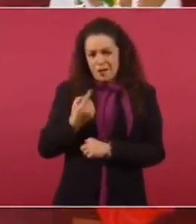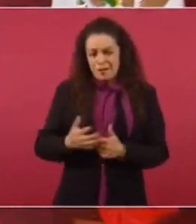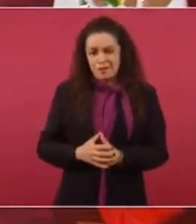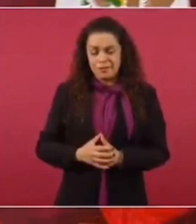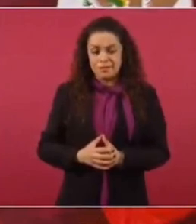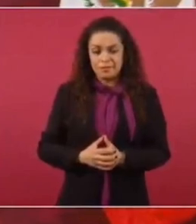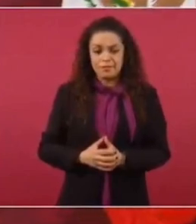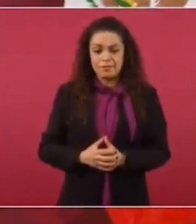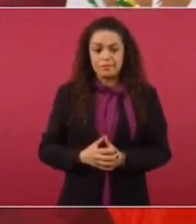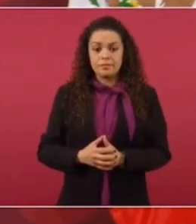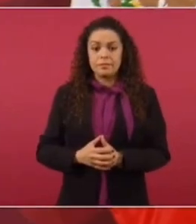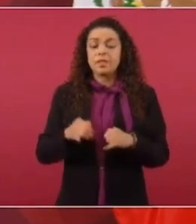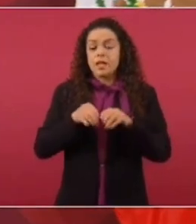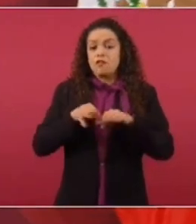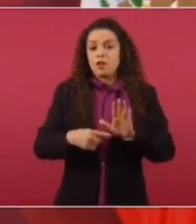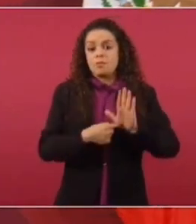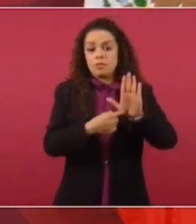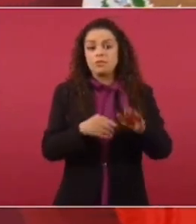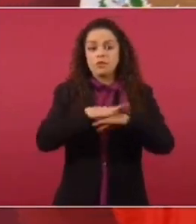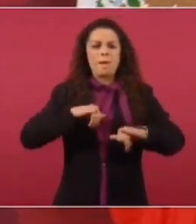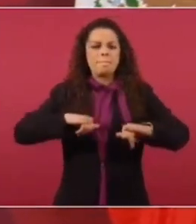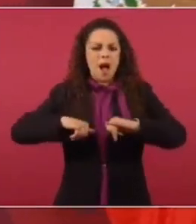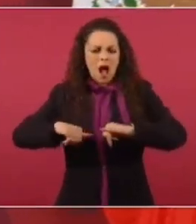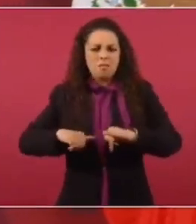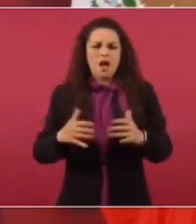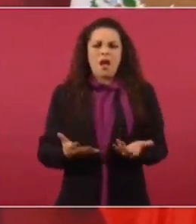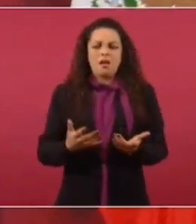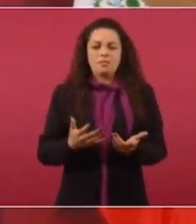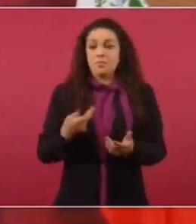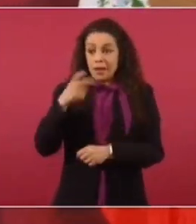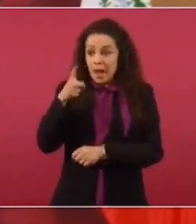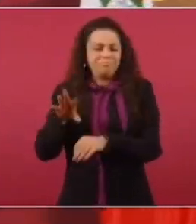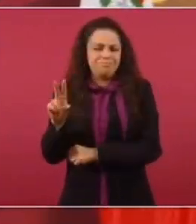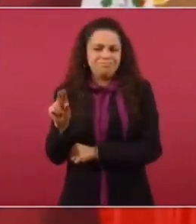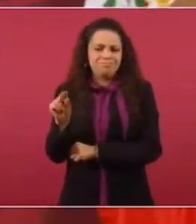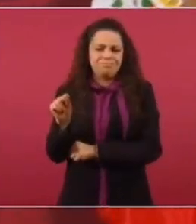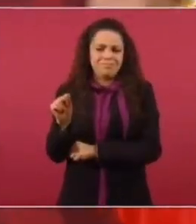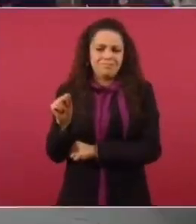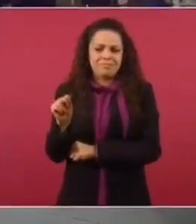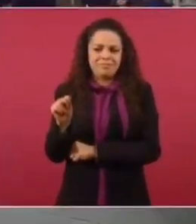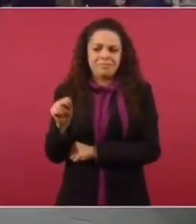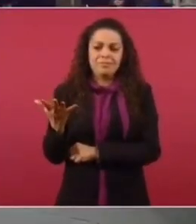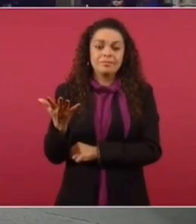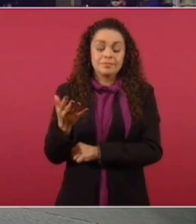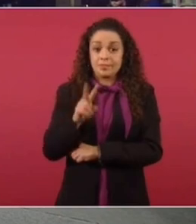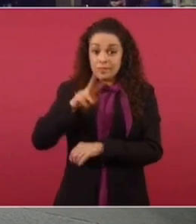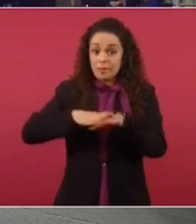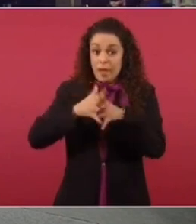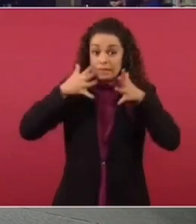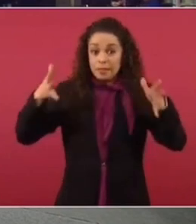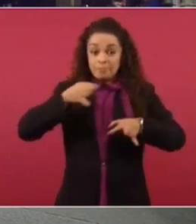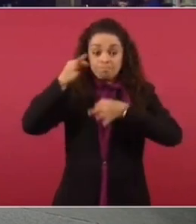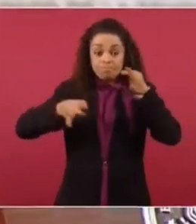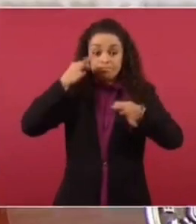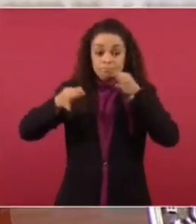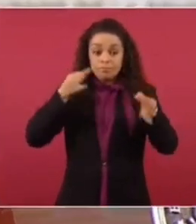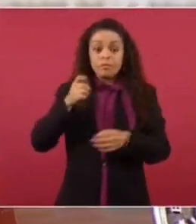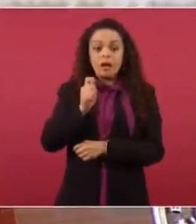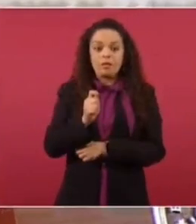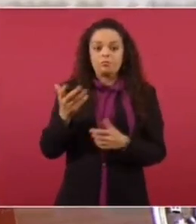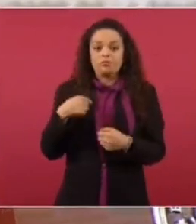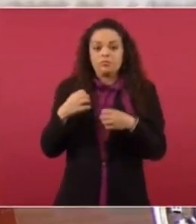Justo se expuso información que tiene que ver con mapas delictivos. Pero es tan relevante, tan es así que la gran nota, vea que estaba enfermo,